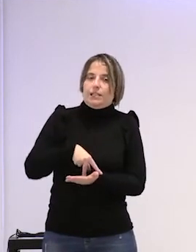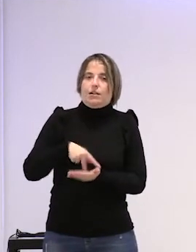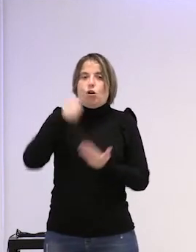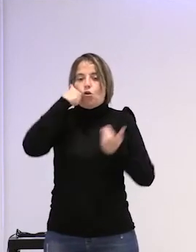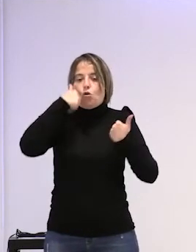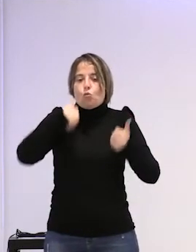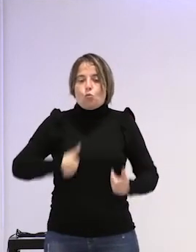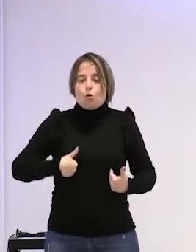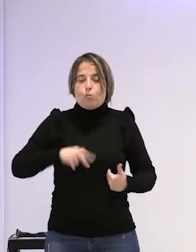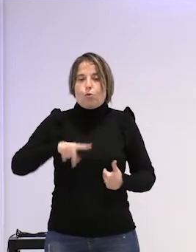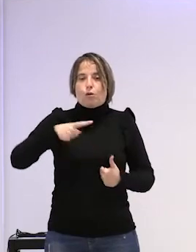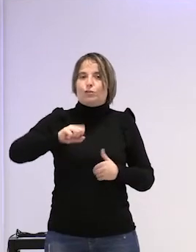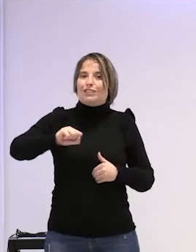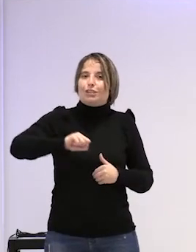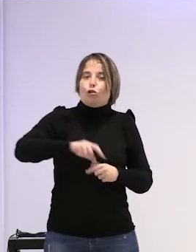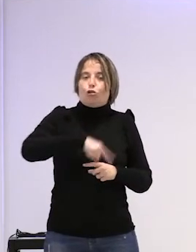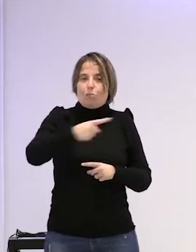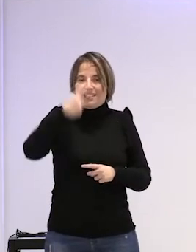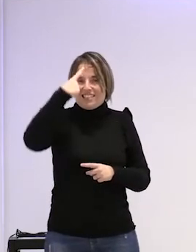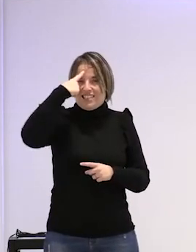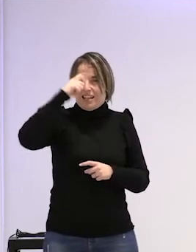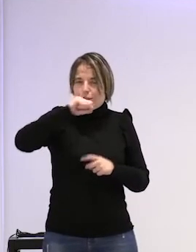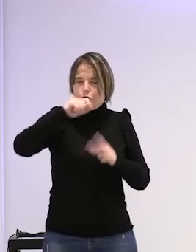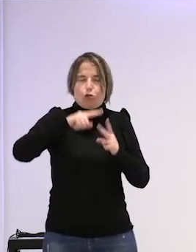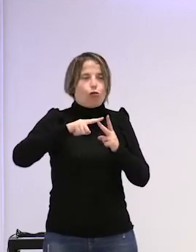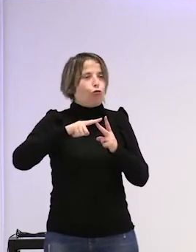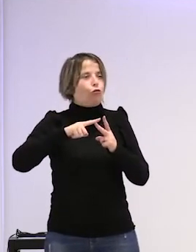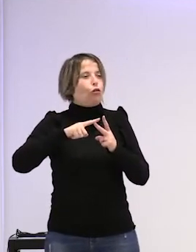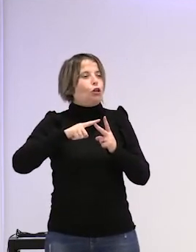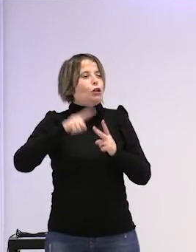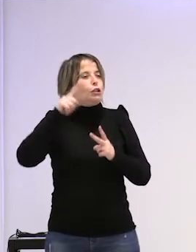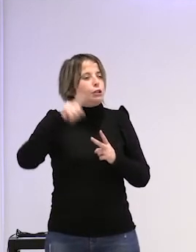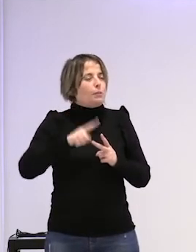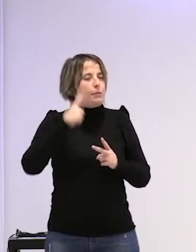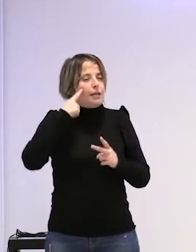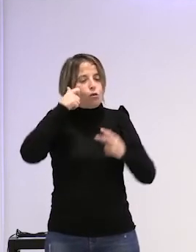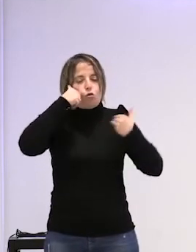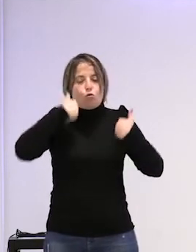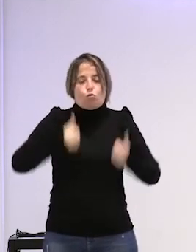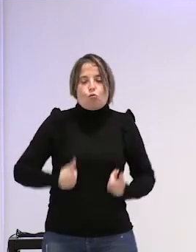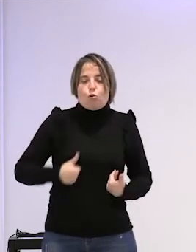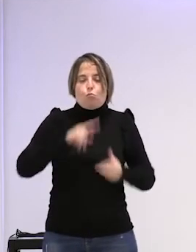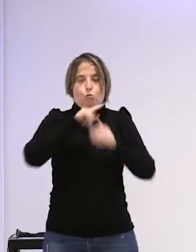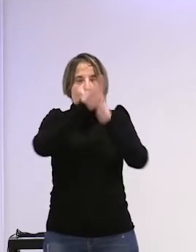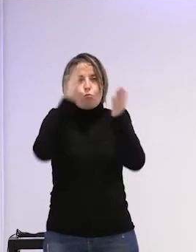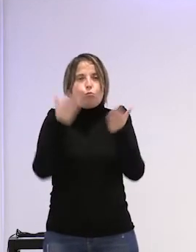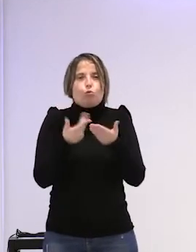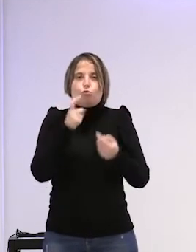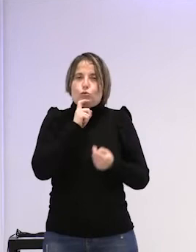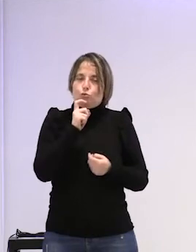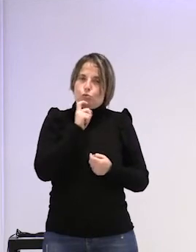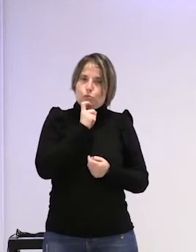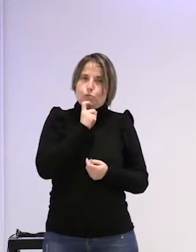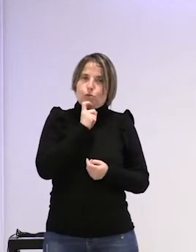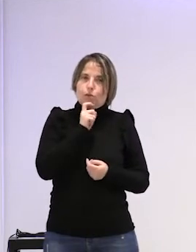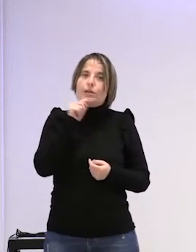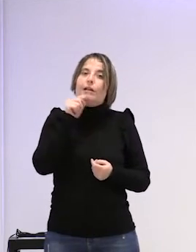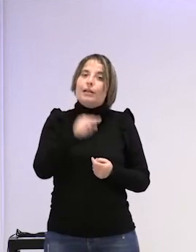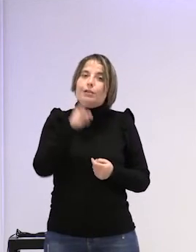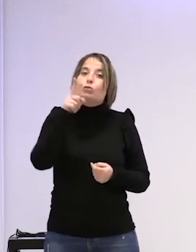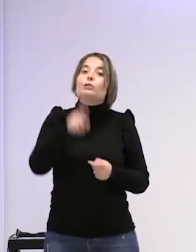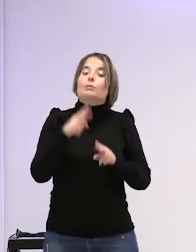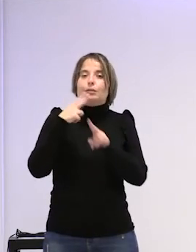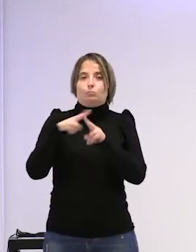cuerpo te joden lo demás te joden la cabeza te joden como tú te sitúas corporalmente en el mundo y eso también es